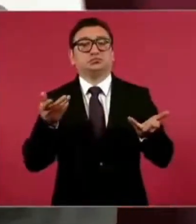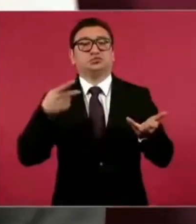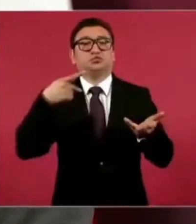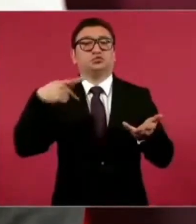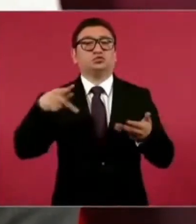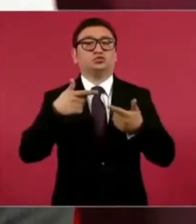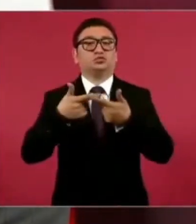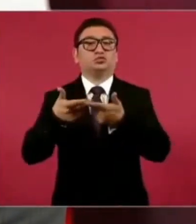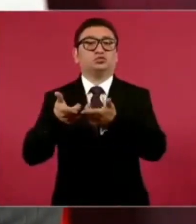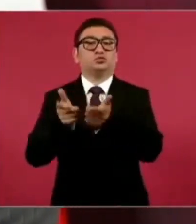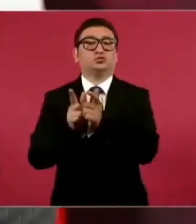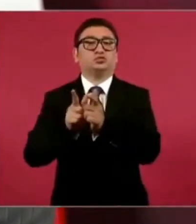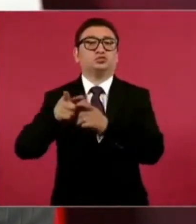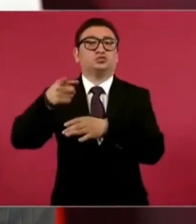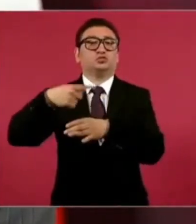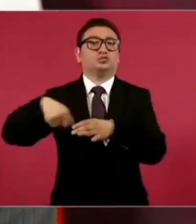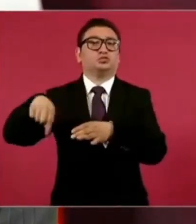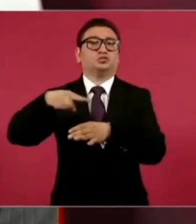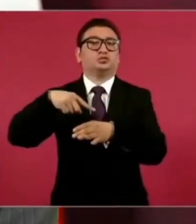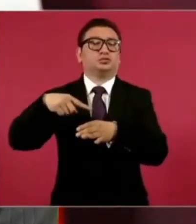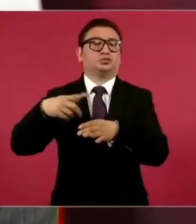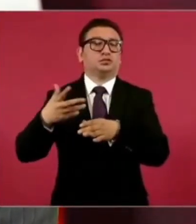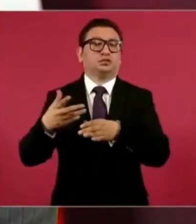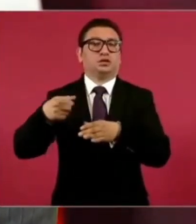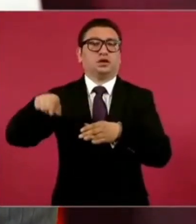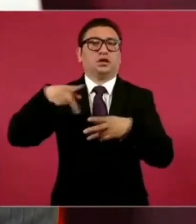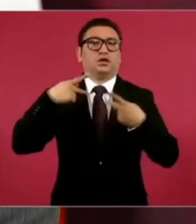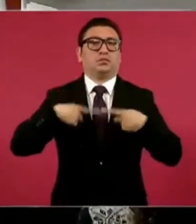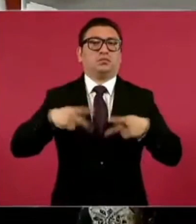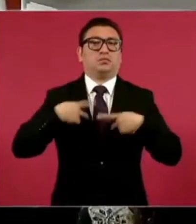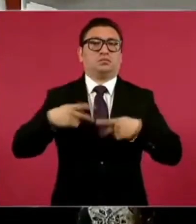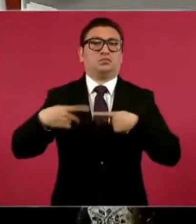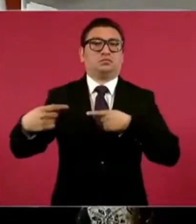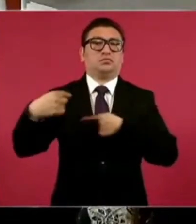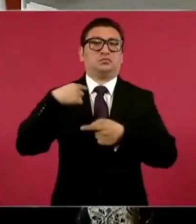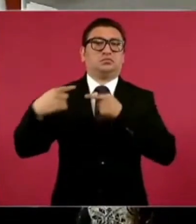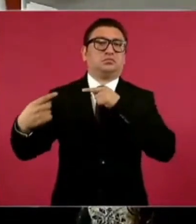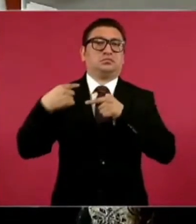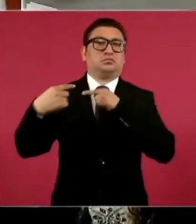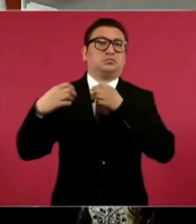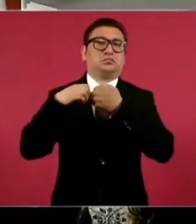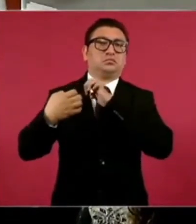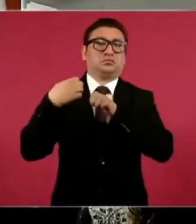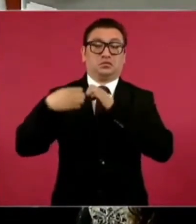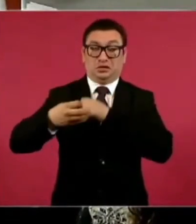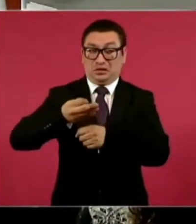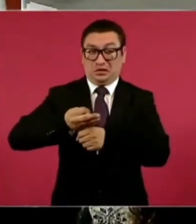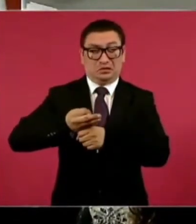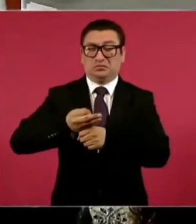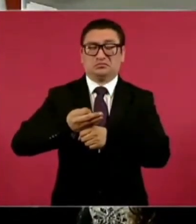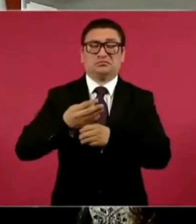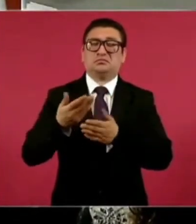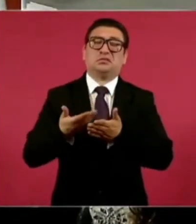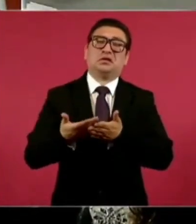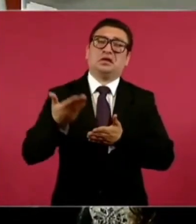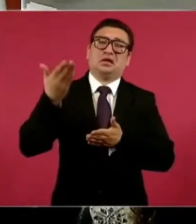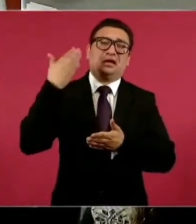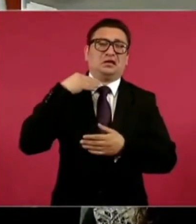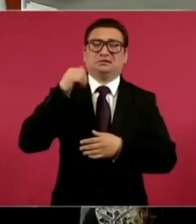opositor, pero no de ahora, de siempre.